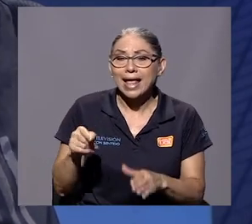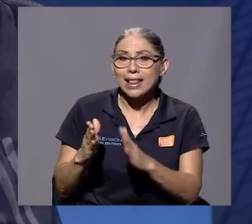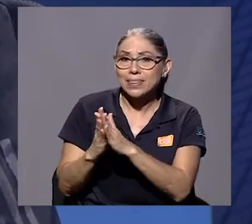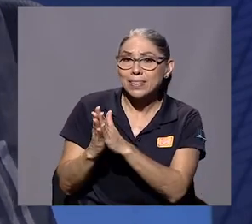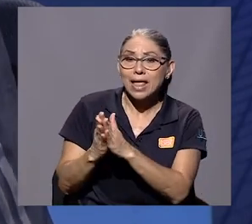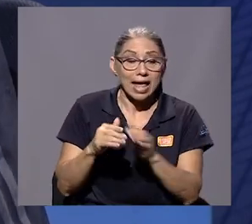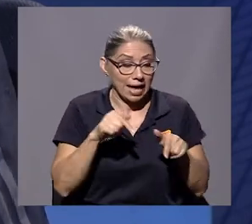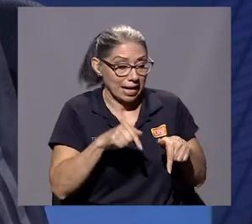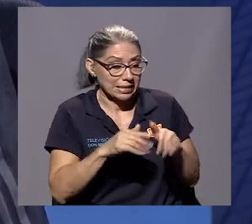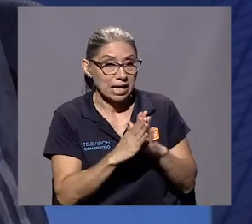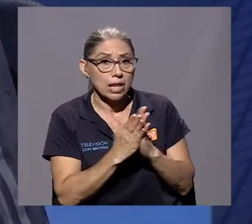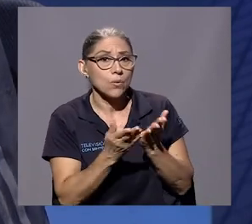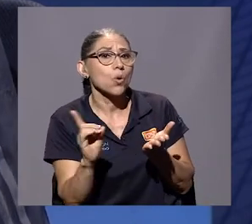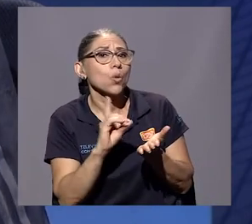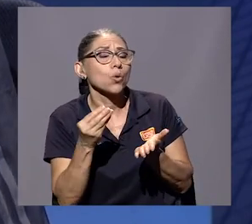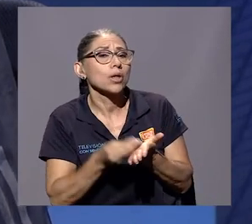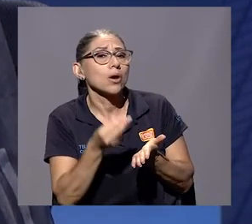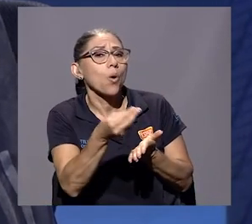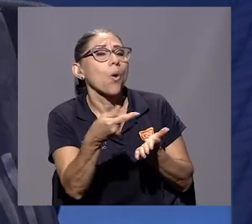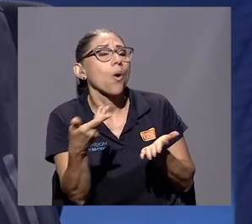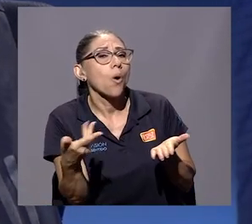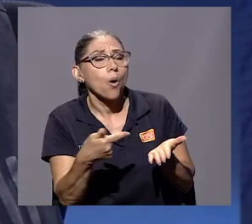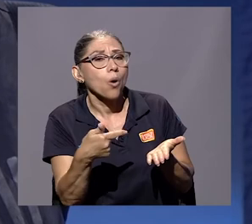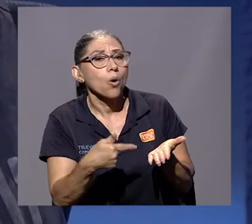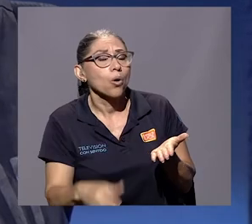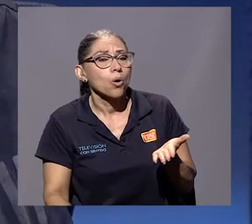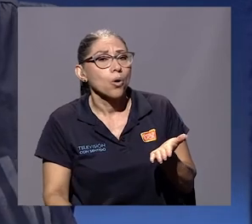El texto de... Este texto, ¿dónde lo puedo conseguir?